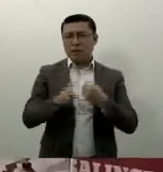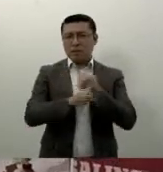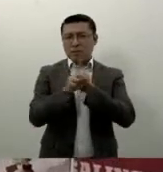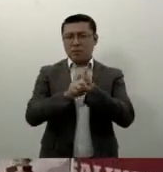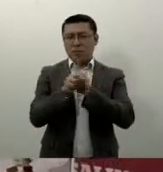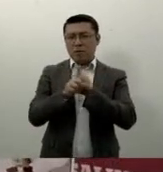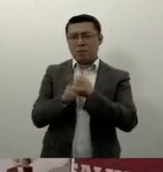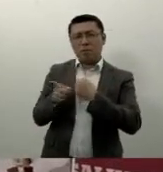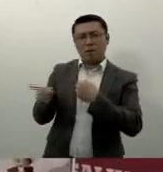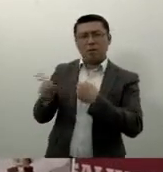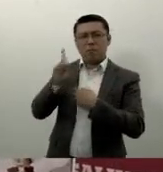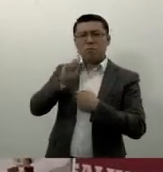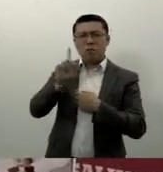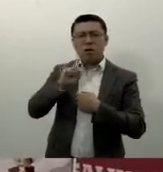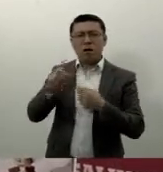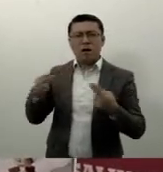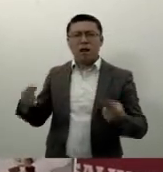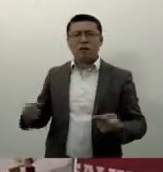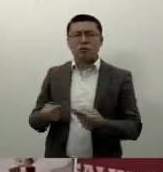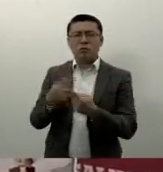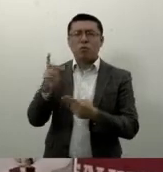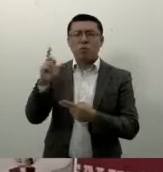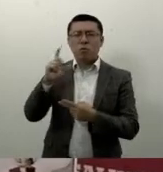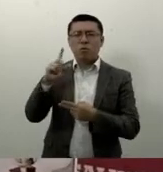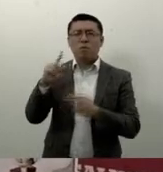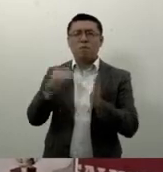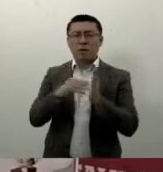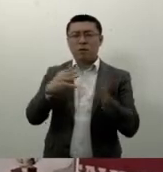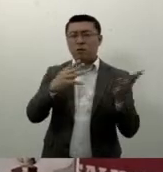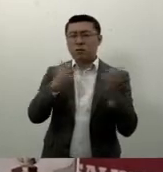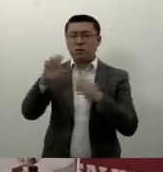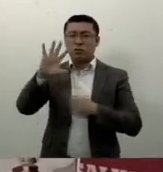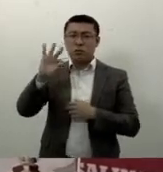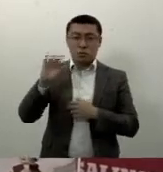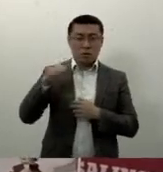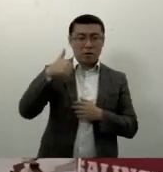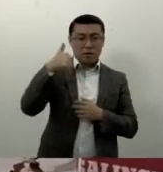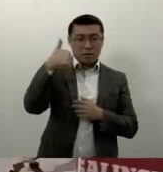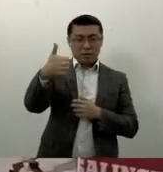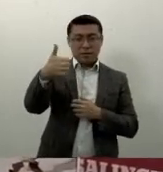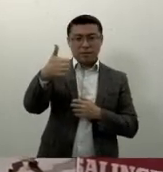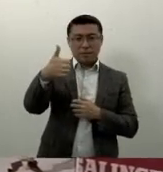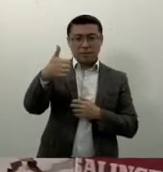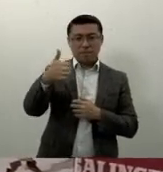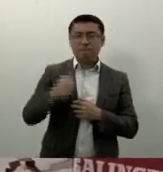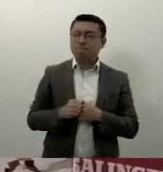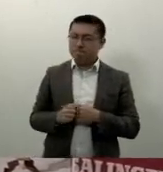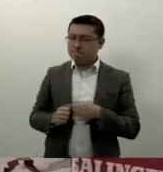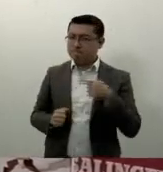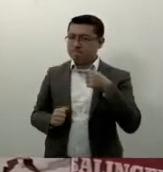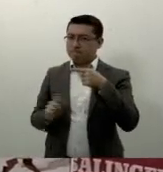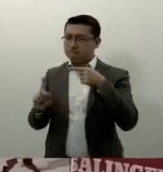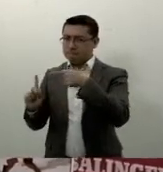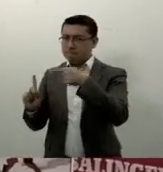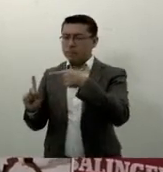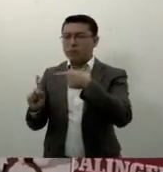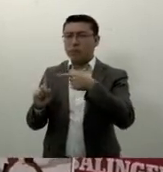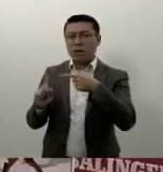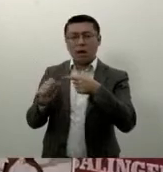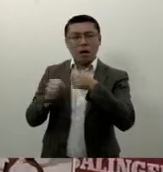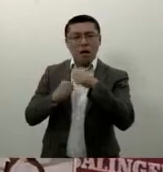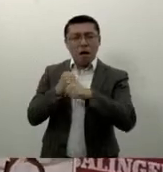nació en Bolinkeime en 1946 y digamos que ha sostenido a lo largo de los años